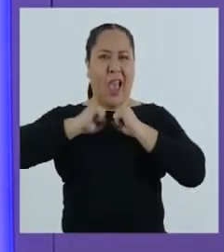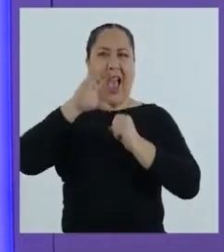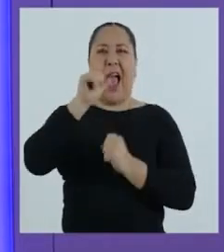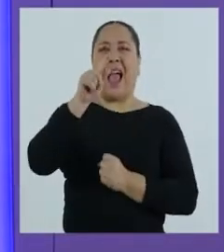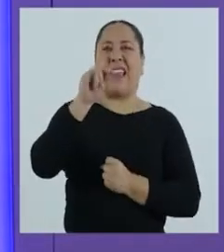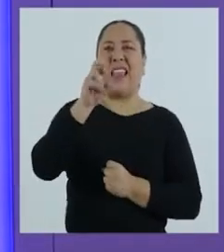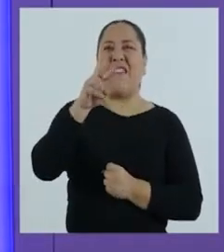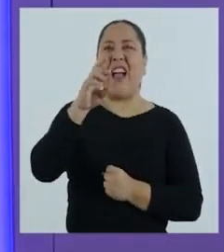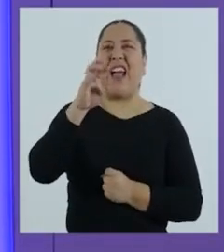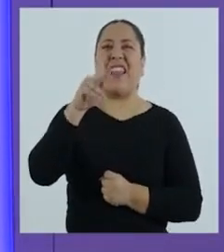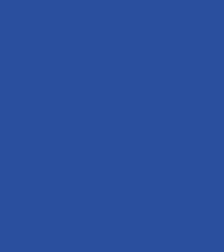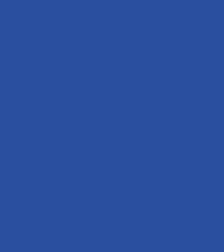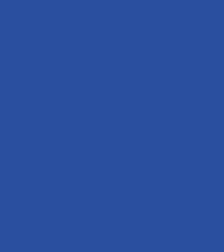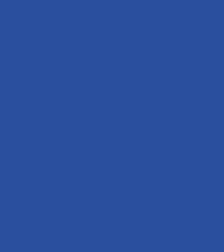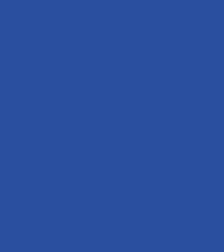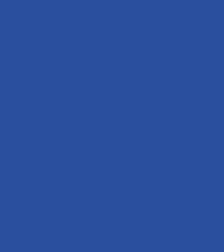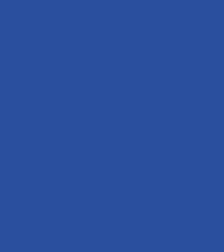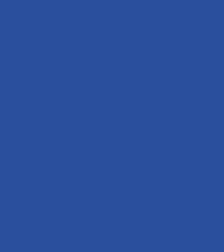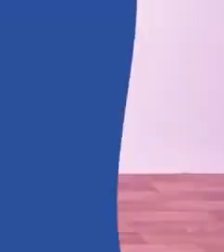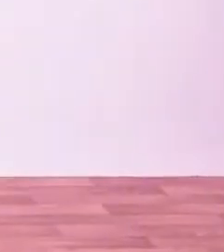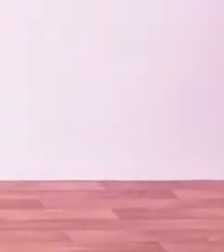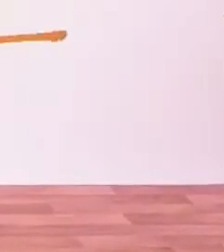¡Activarte!